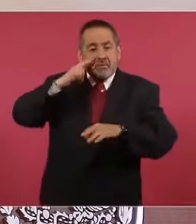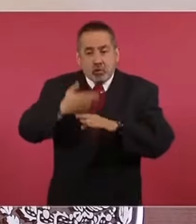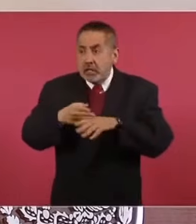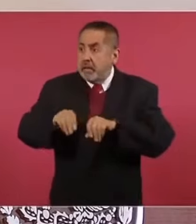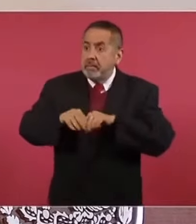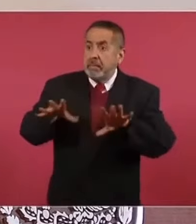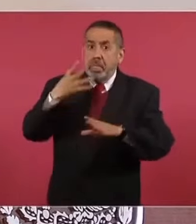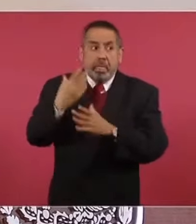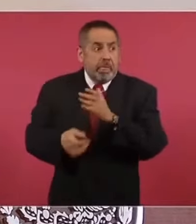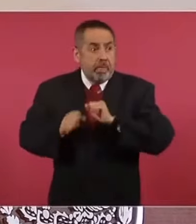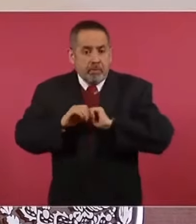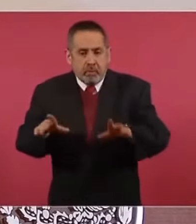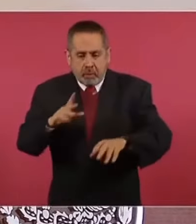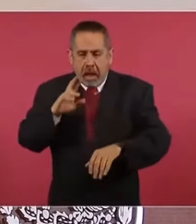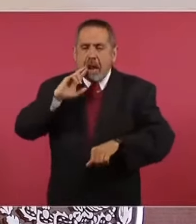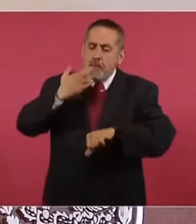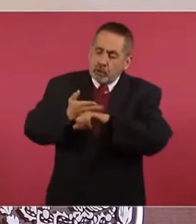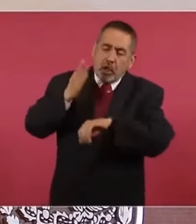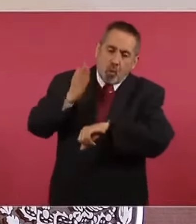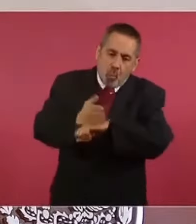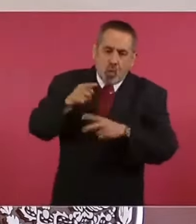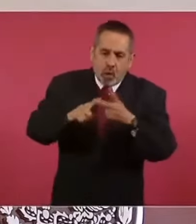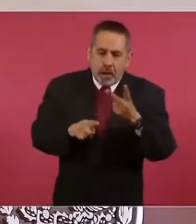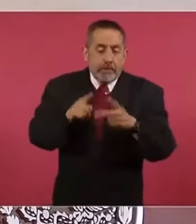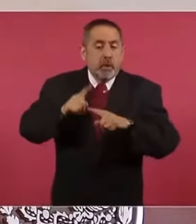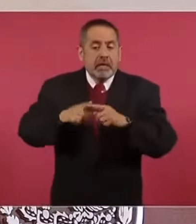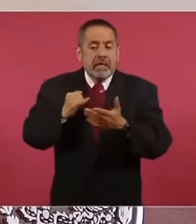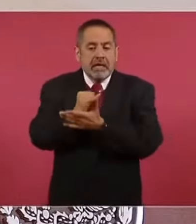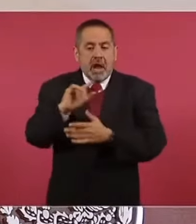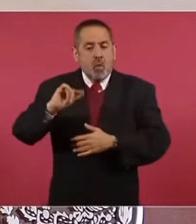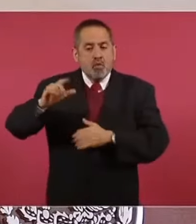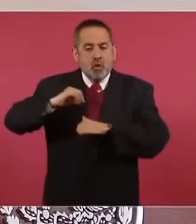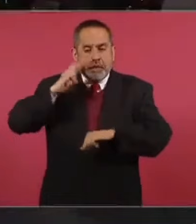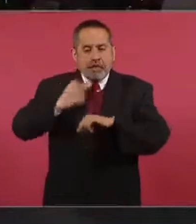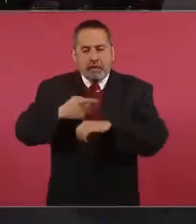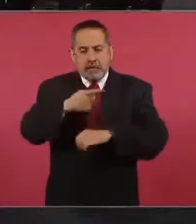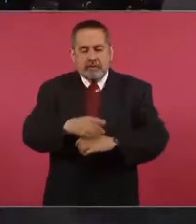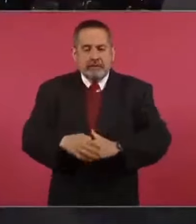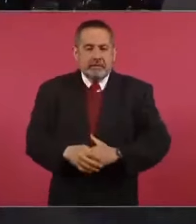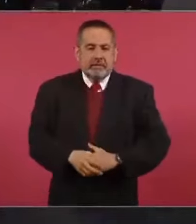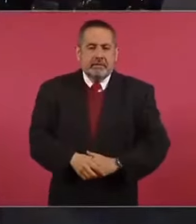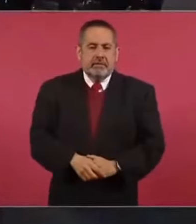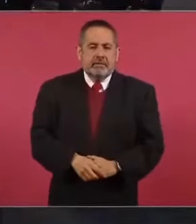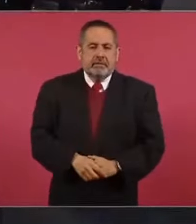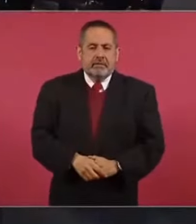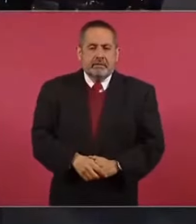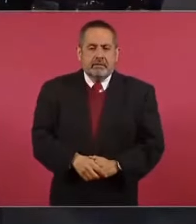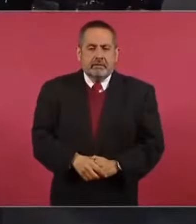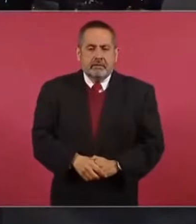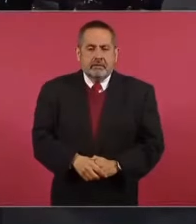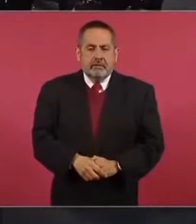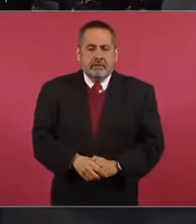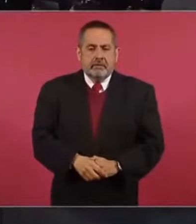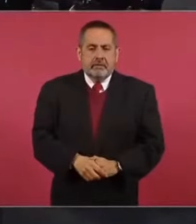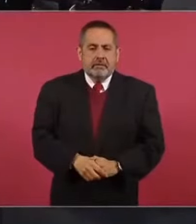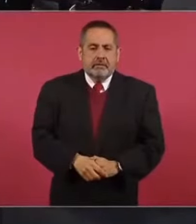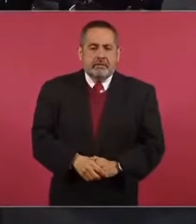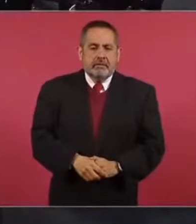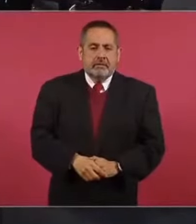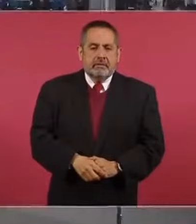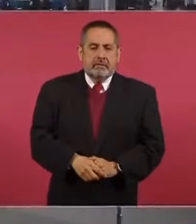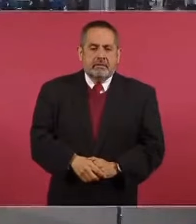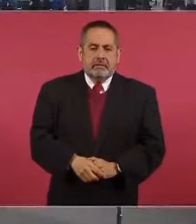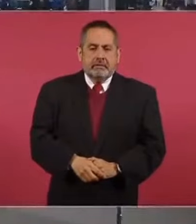caso de que se incumpla esta situación. Pero bueno, eso lo va a determinar la autoridad pertinente. ¿Tienes lo que? ¿Ya construyó el proceso